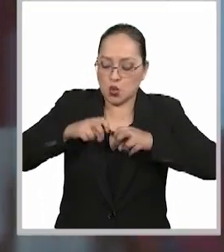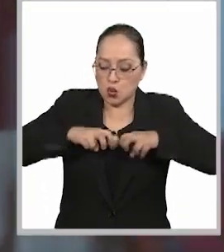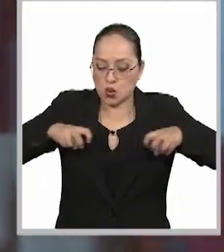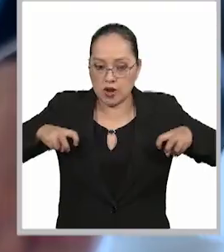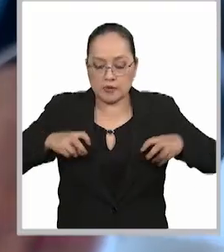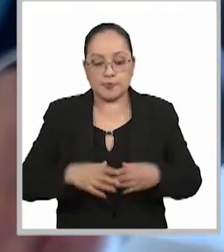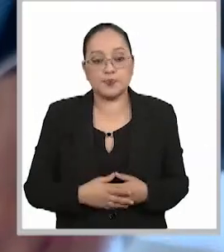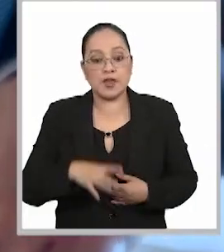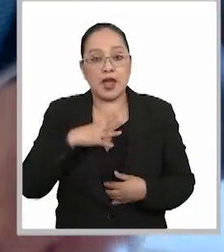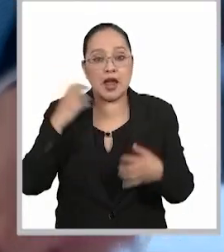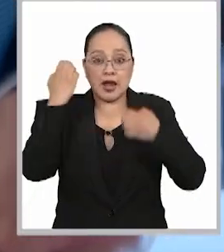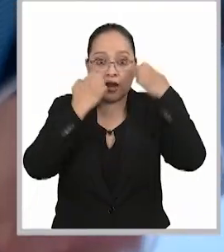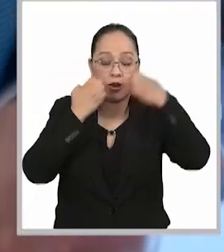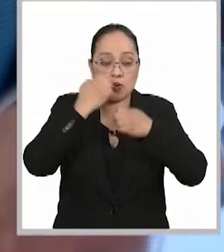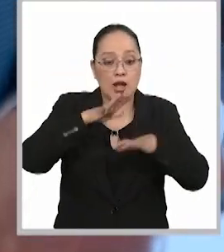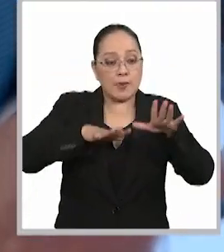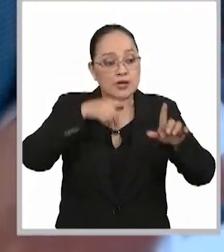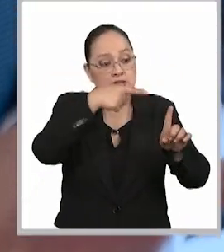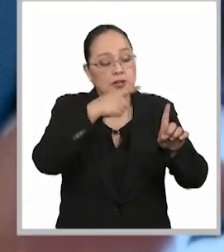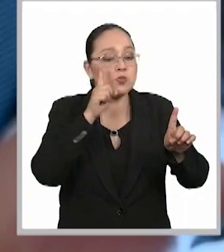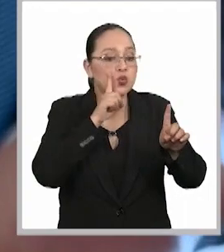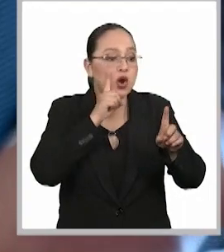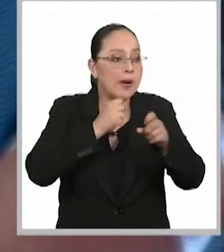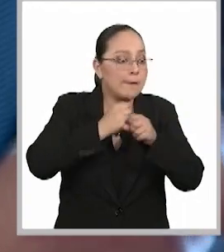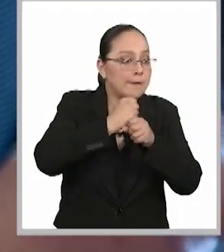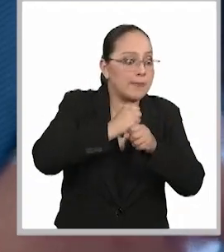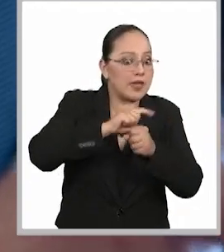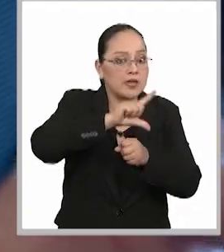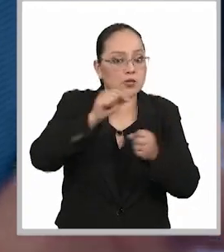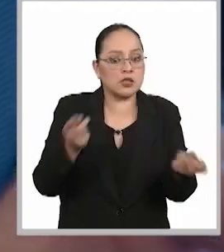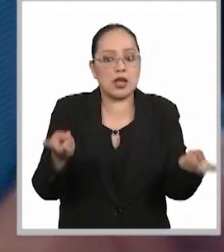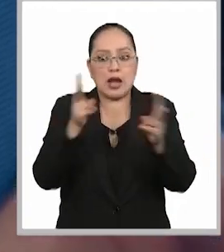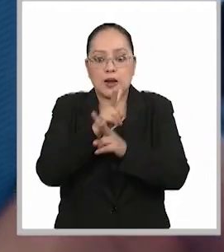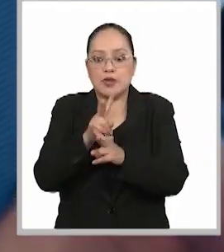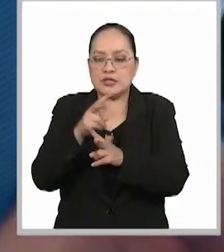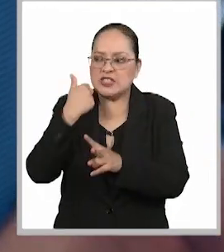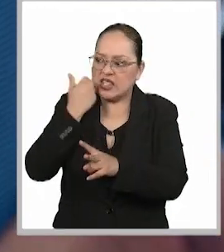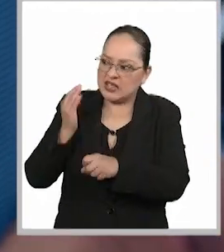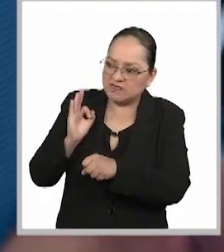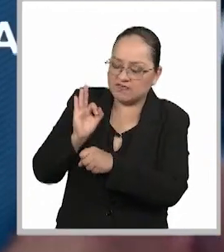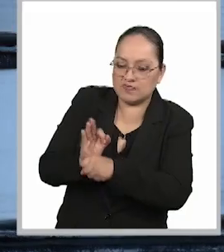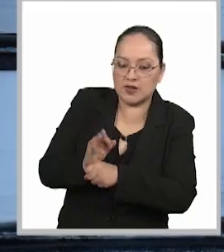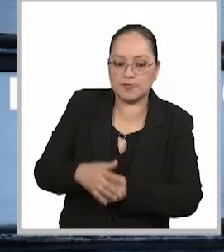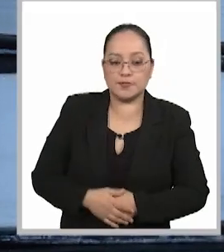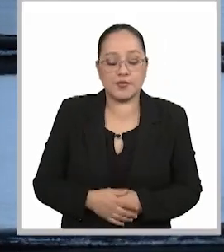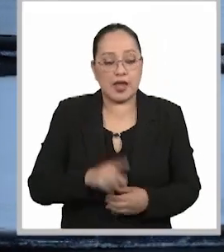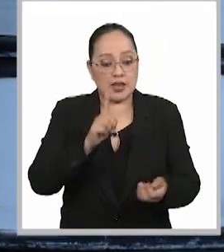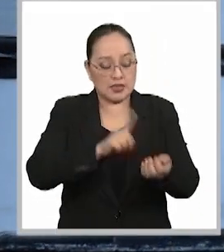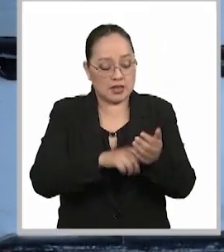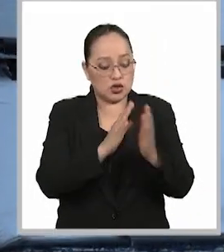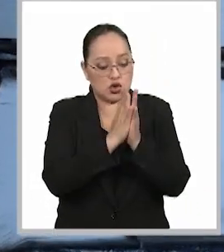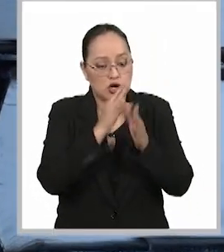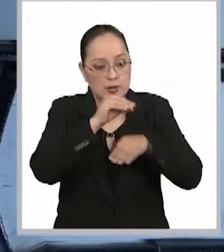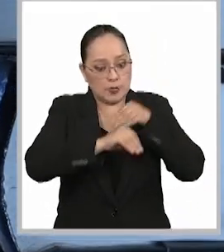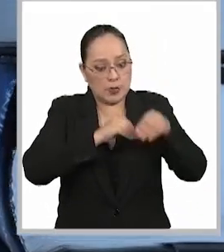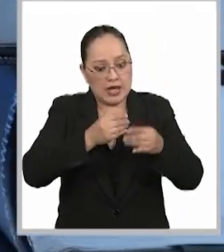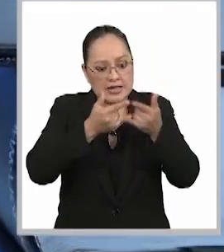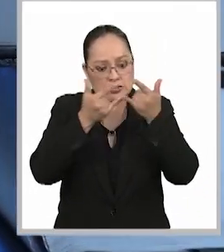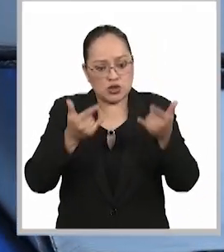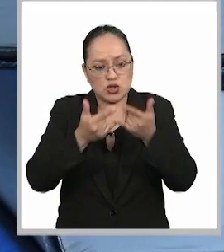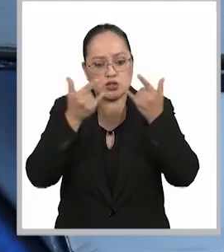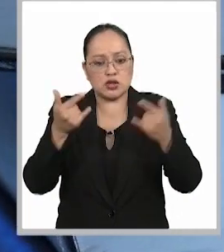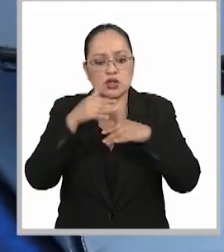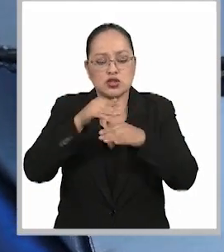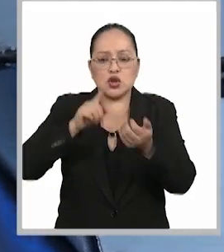un análisis a partir de los casos de mujeres maltratadas que se rebelan contra su tirano. Este libro retoma experiencias e